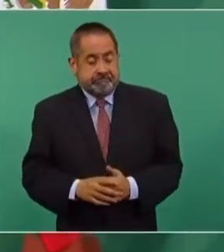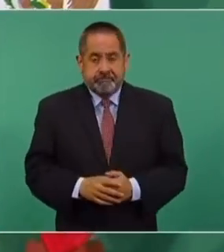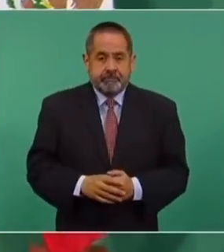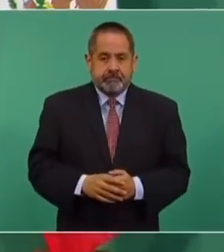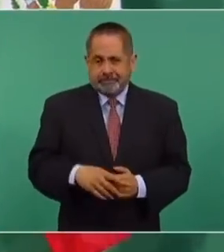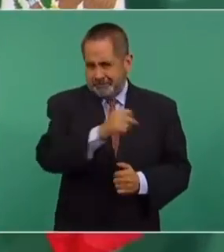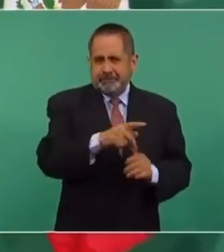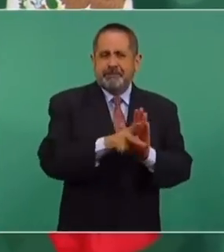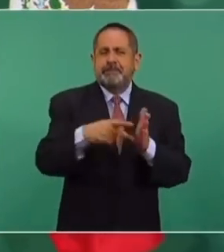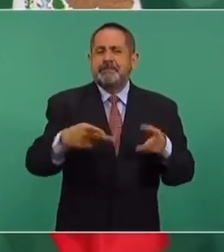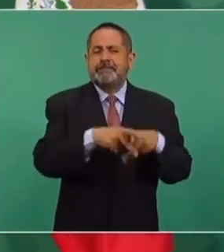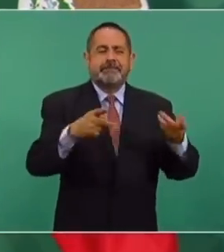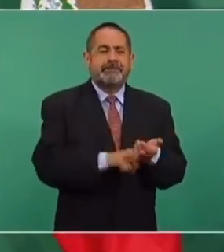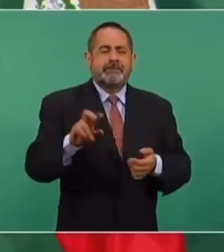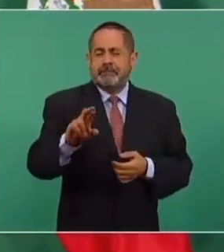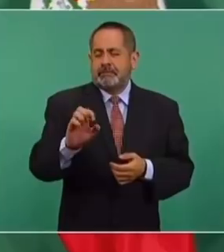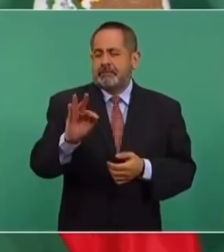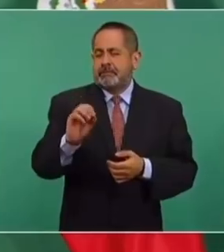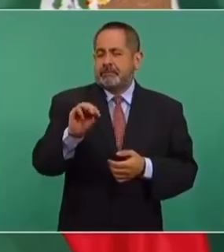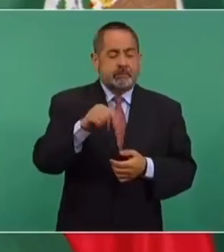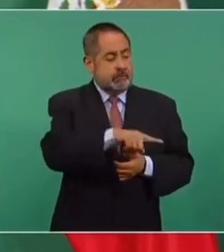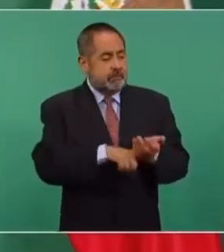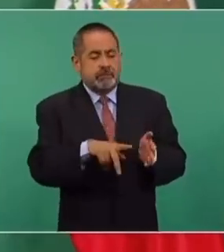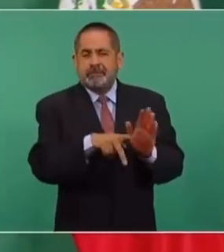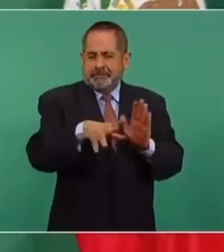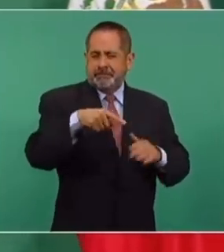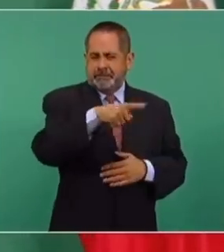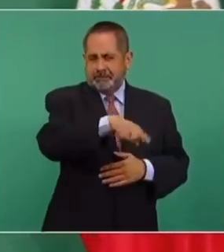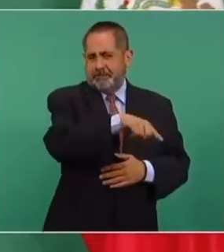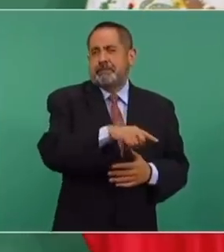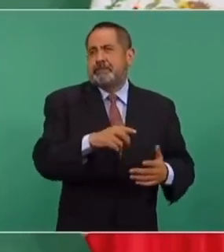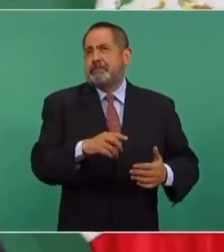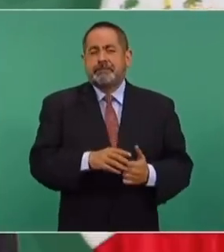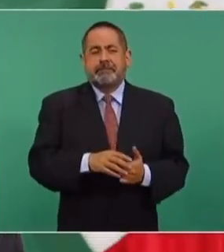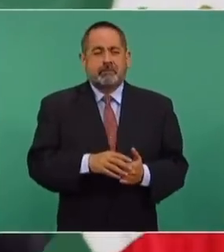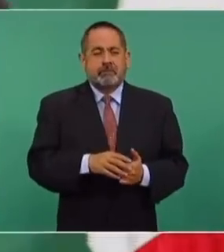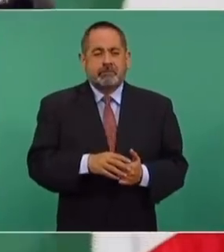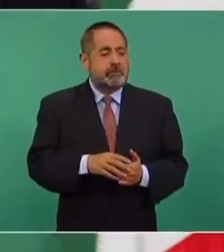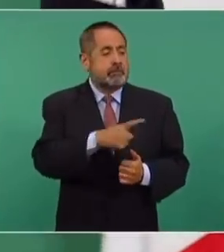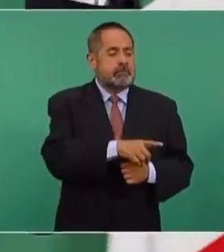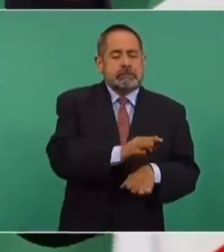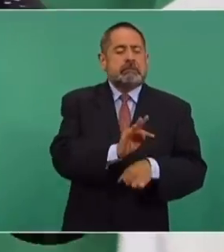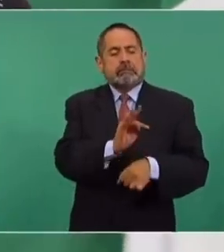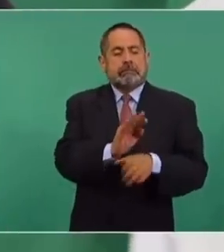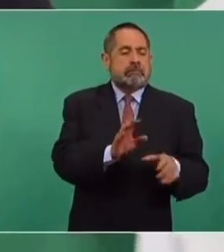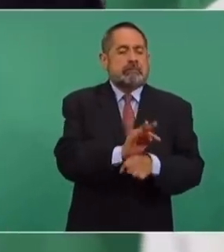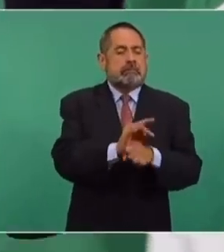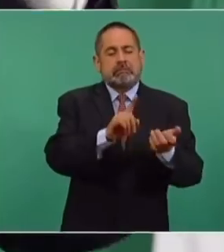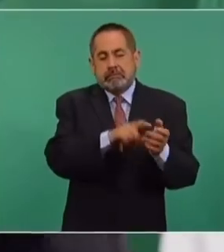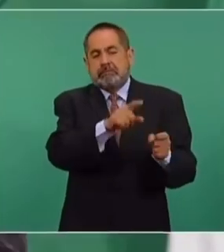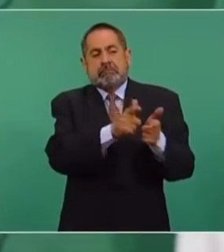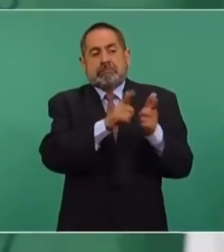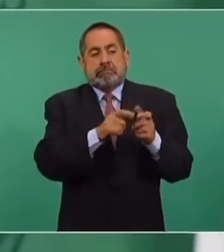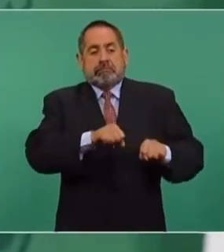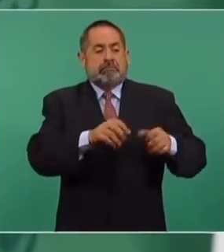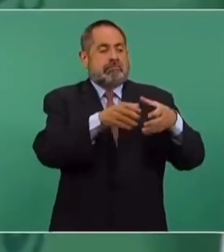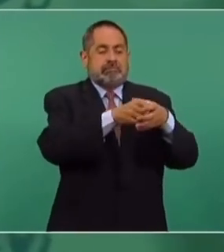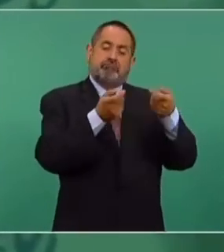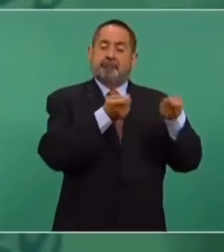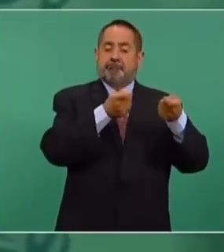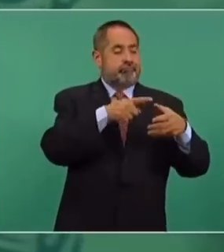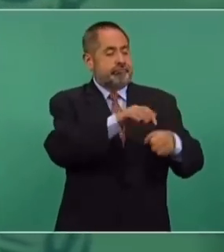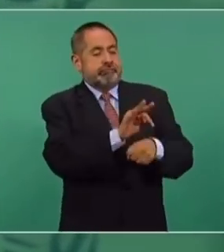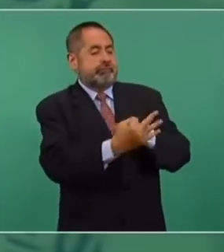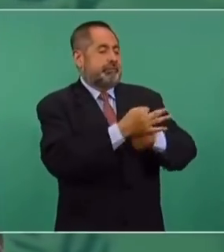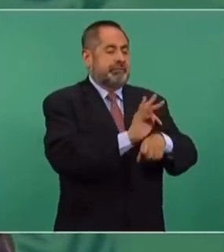El Reforma es un periódico que protege a la oligarquía de